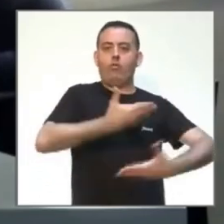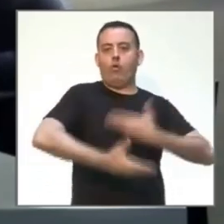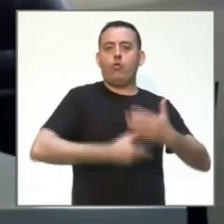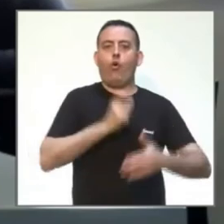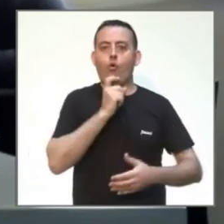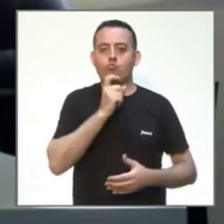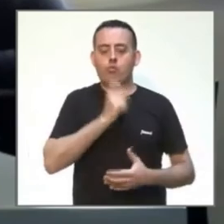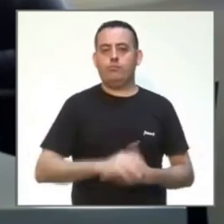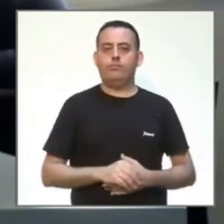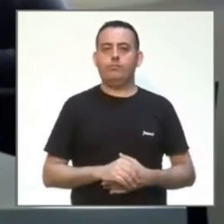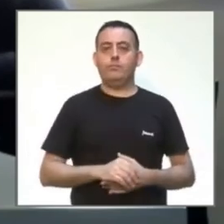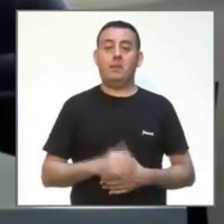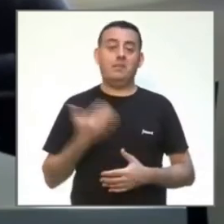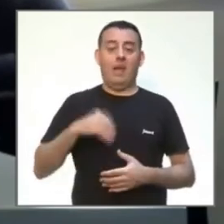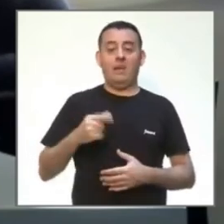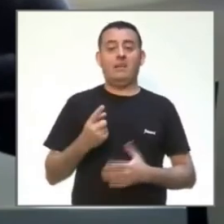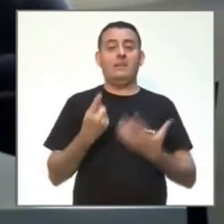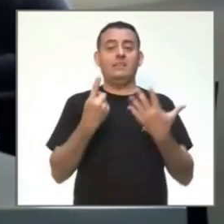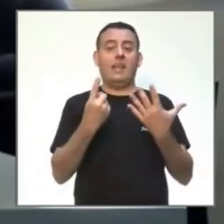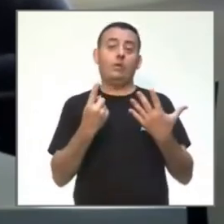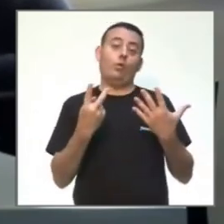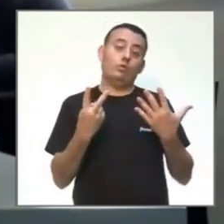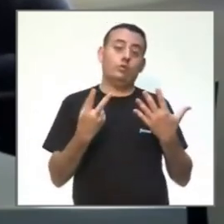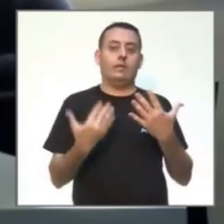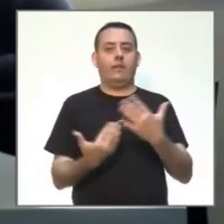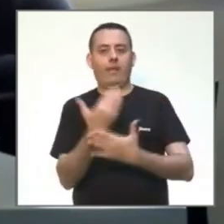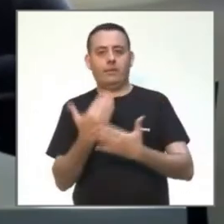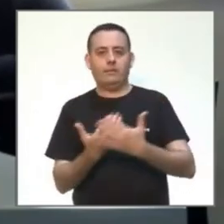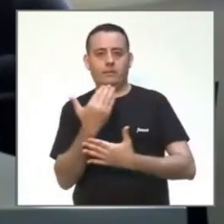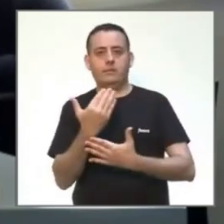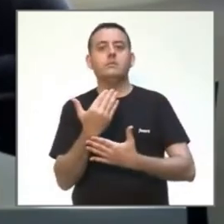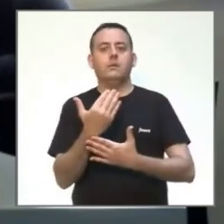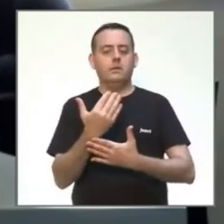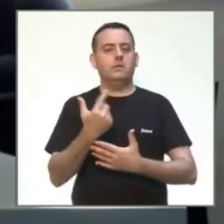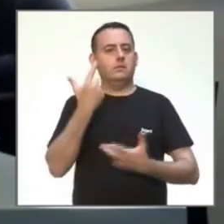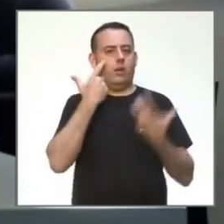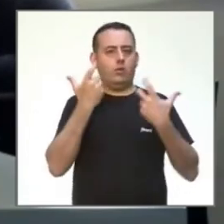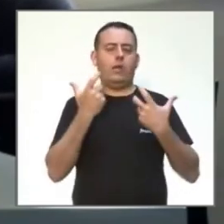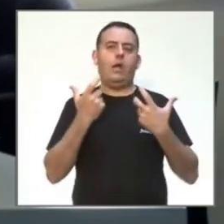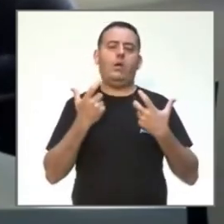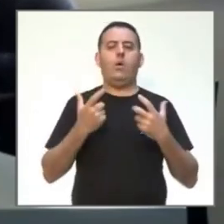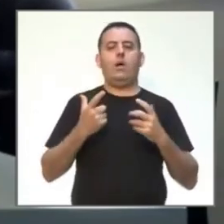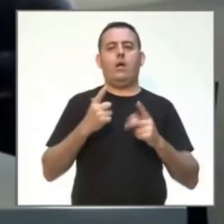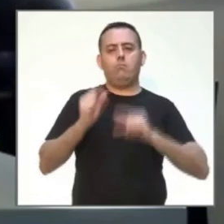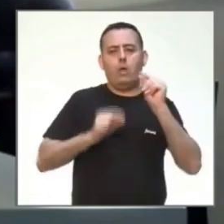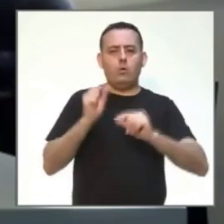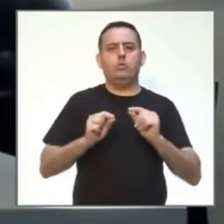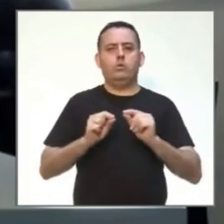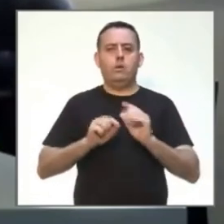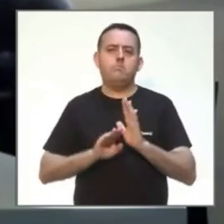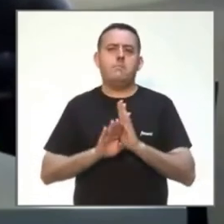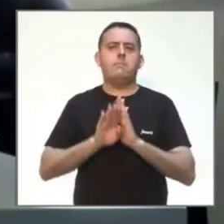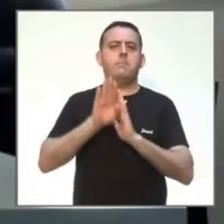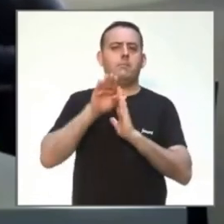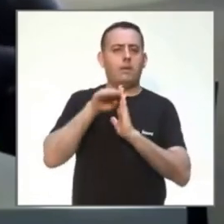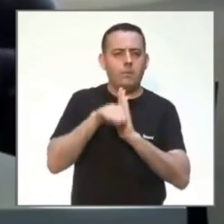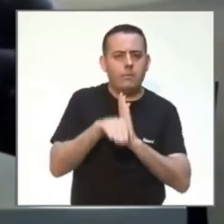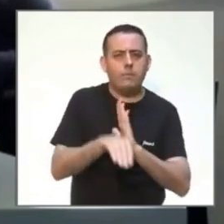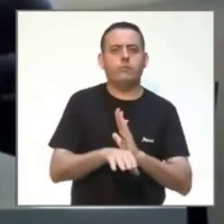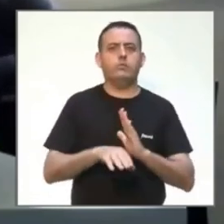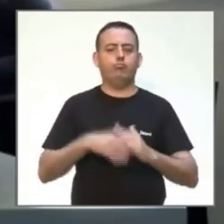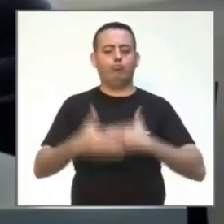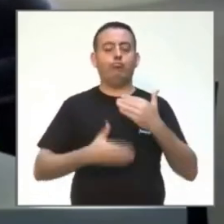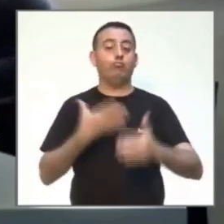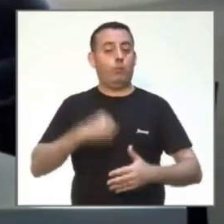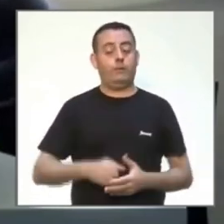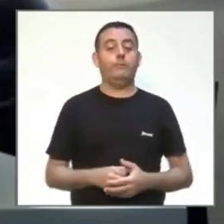siete días que tenemos analizados, pues vemos que hay una evolución de si va subiendo o va bajando. Vemos si, por ejemplo,